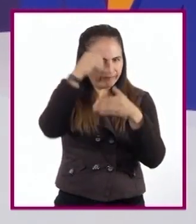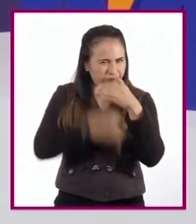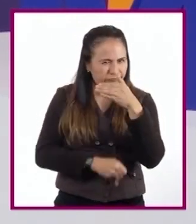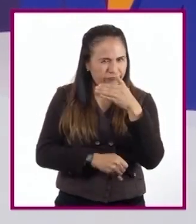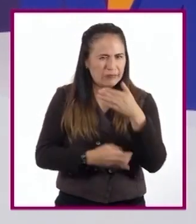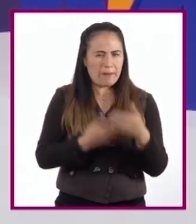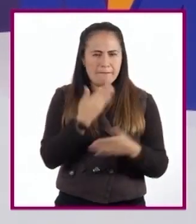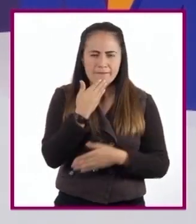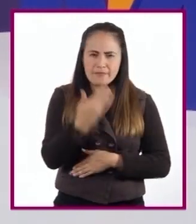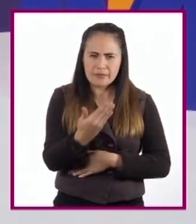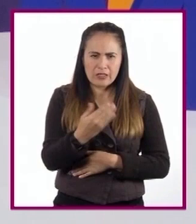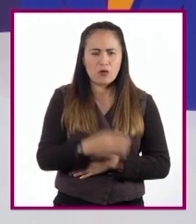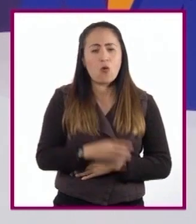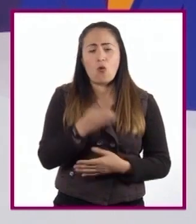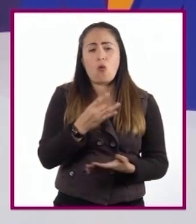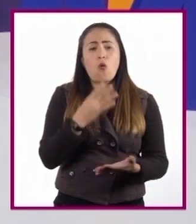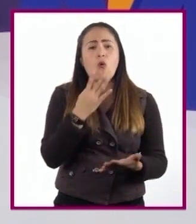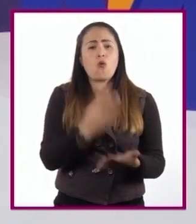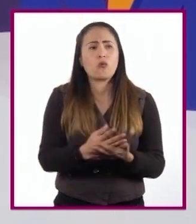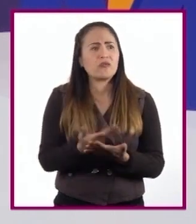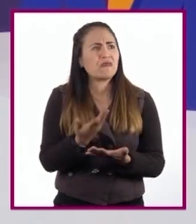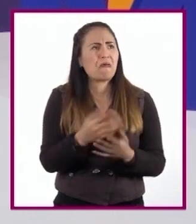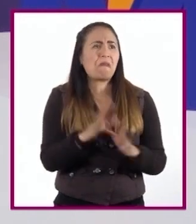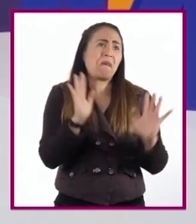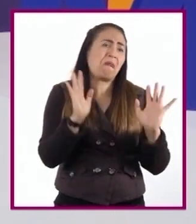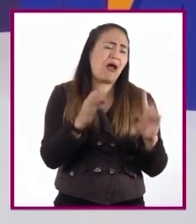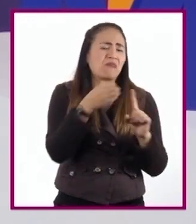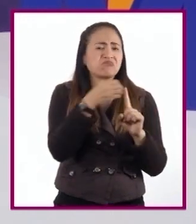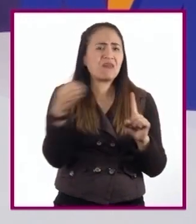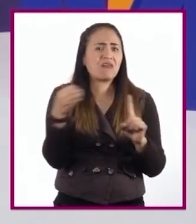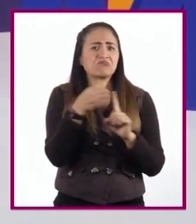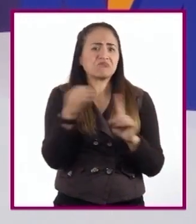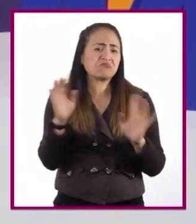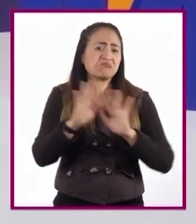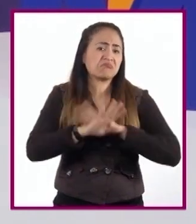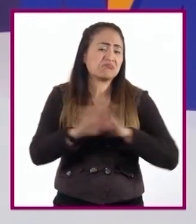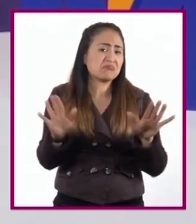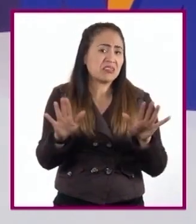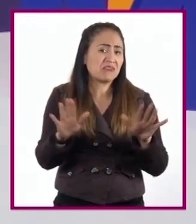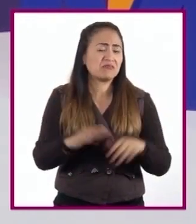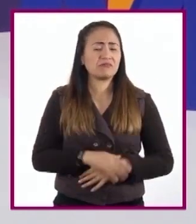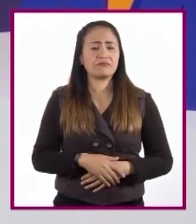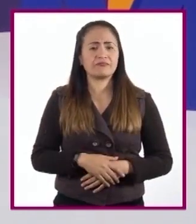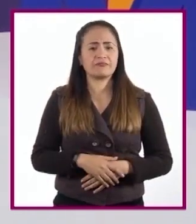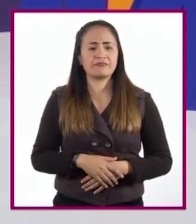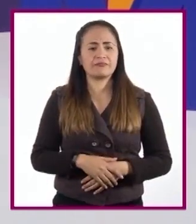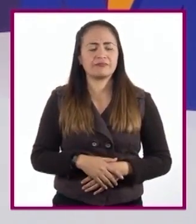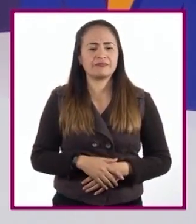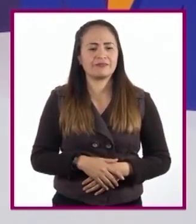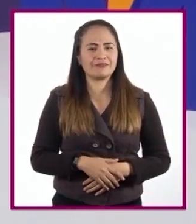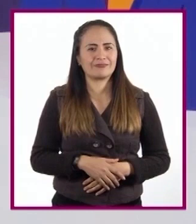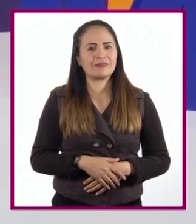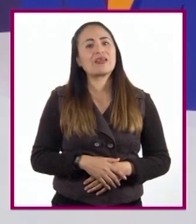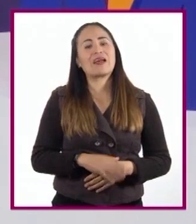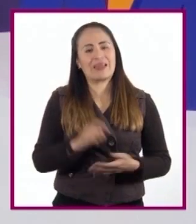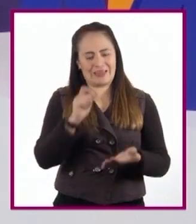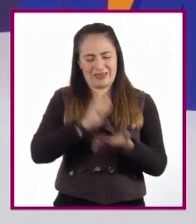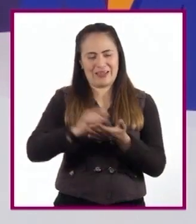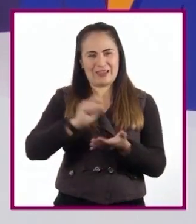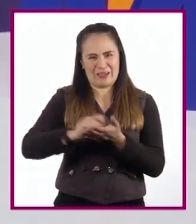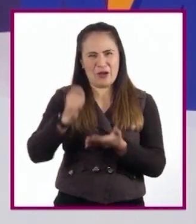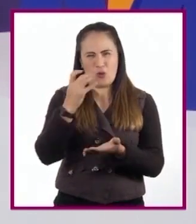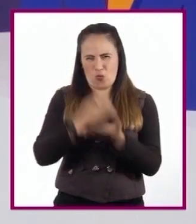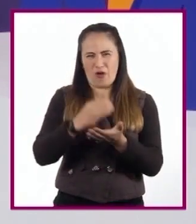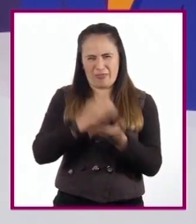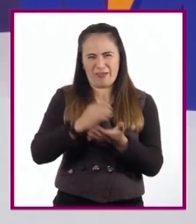no dejarse llevar simplemente por la lógica que tienen las premisas en un argumento? No olviden tomar notas en su